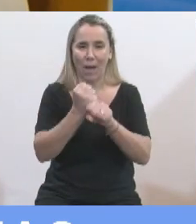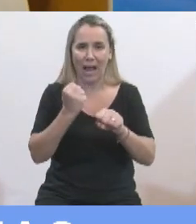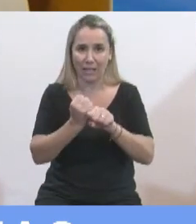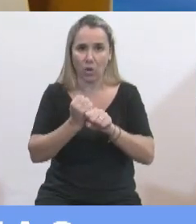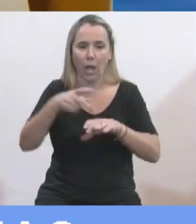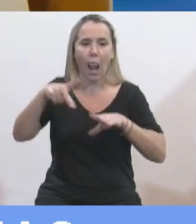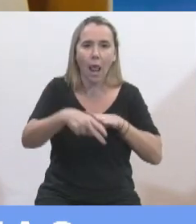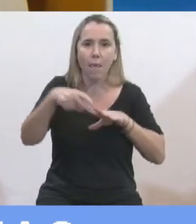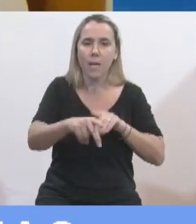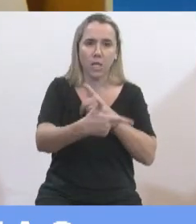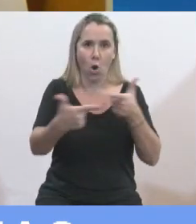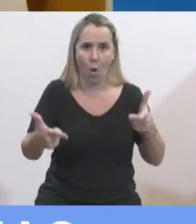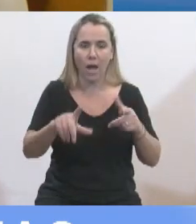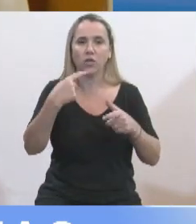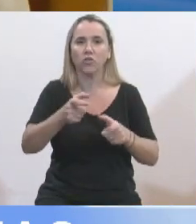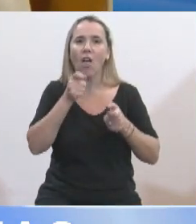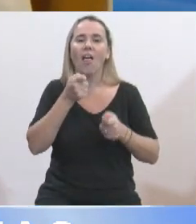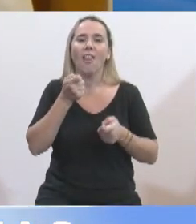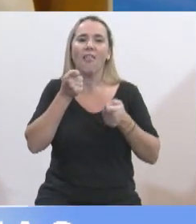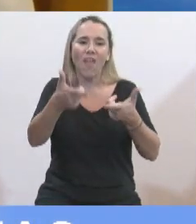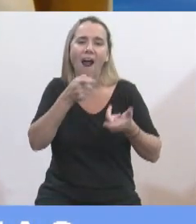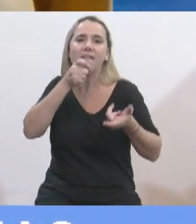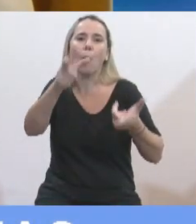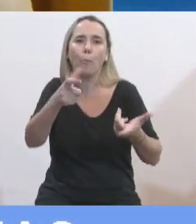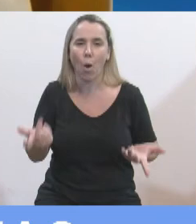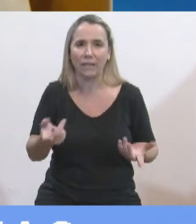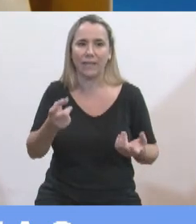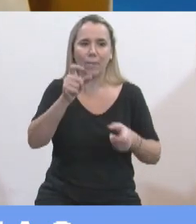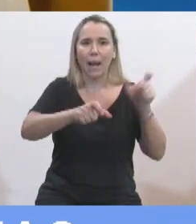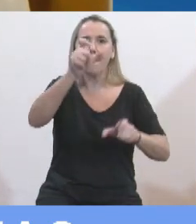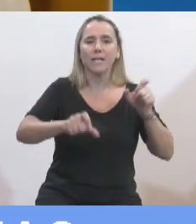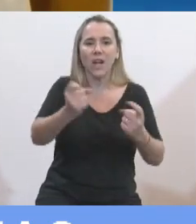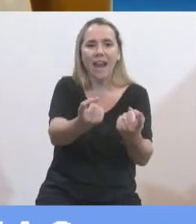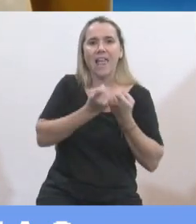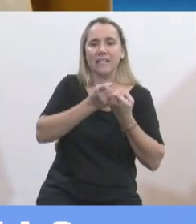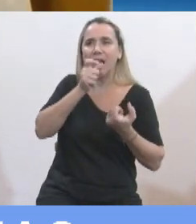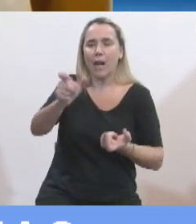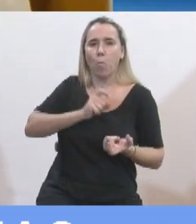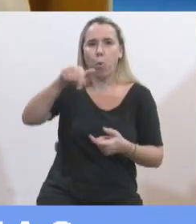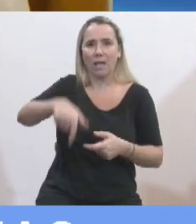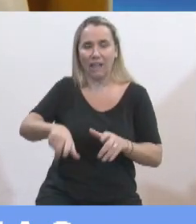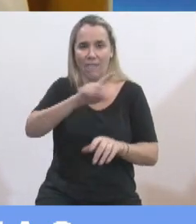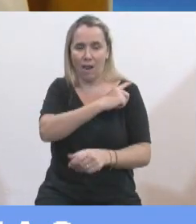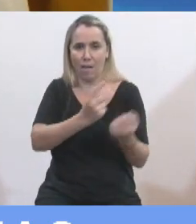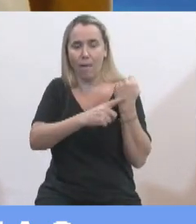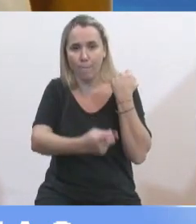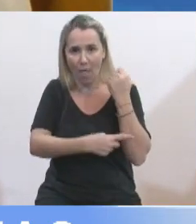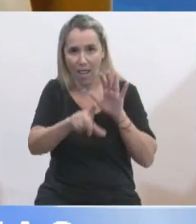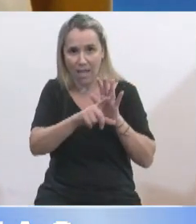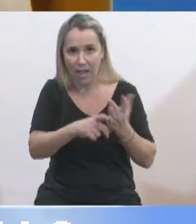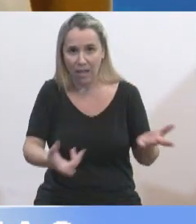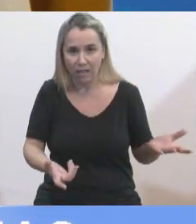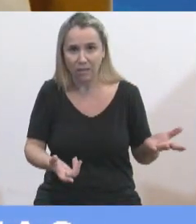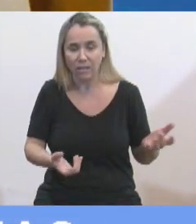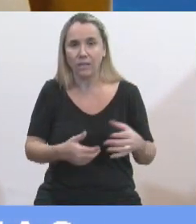Obviamente vemos respuestas a las necesidades legislativas que tiene el pueblo argentino. Para eso somos una parte del sistema